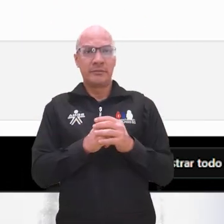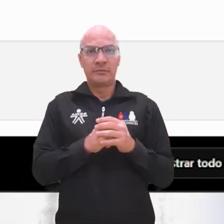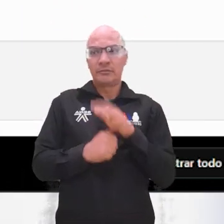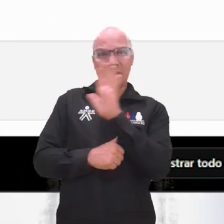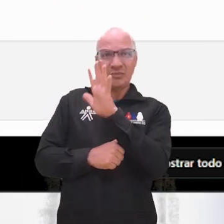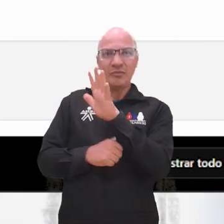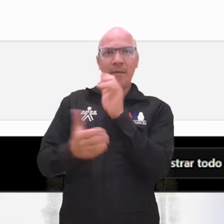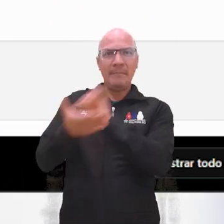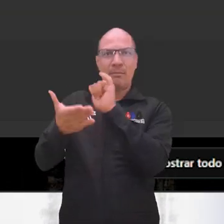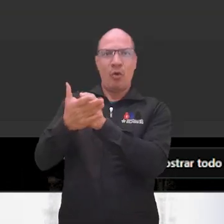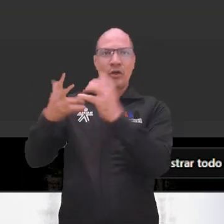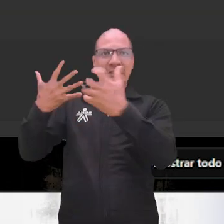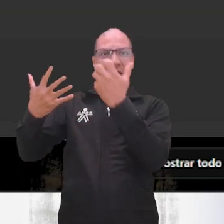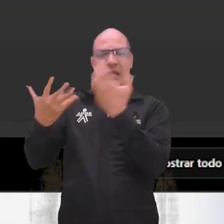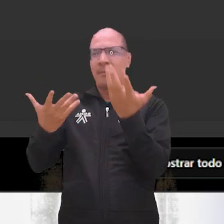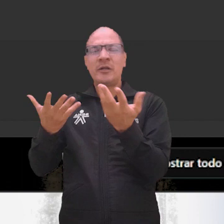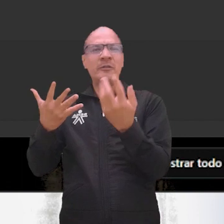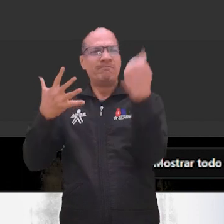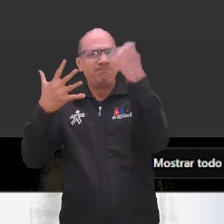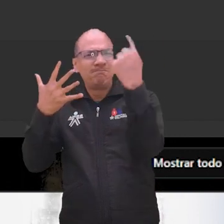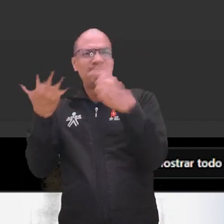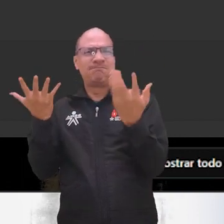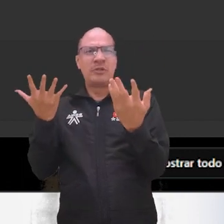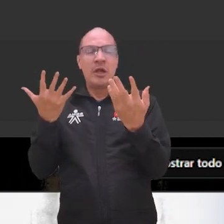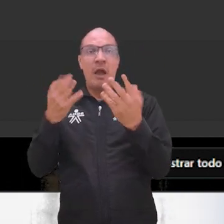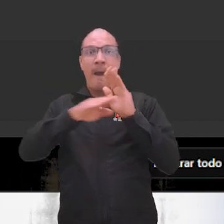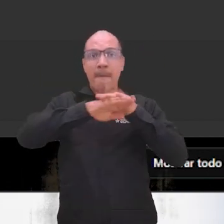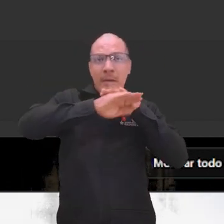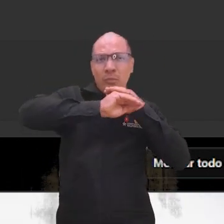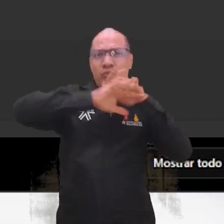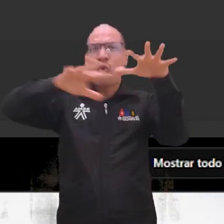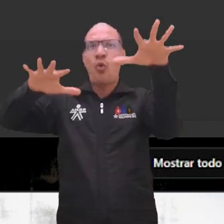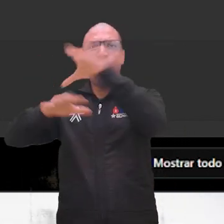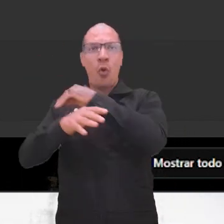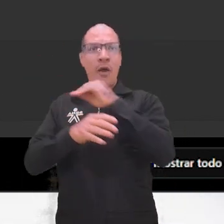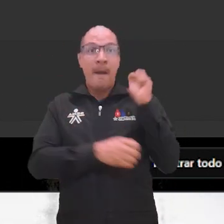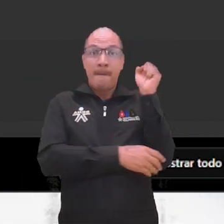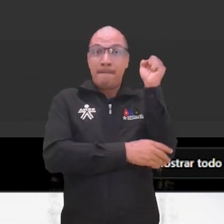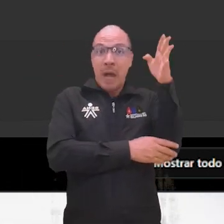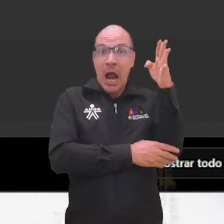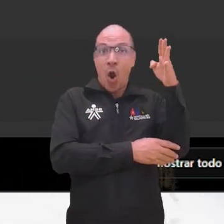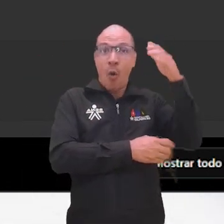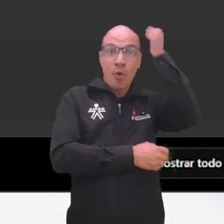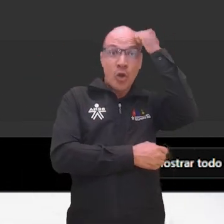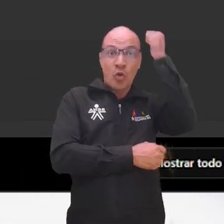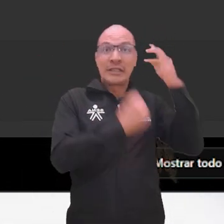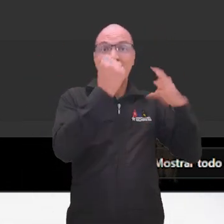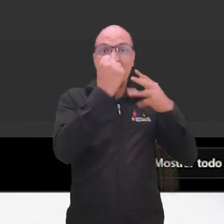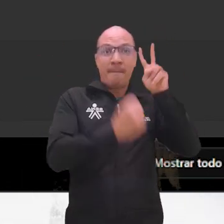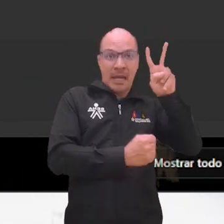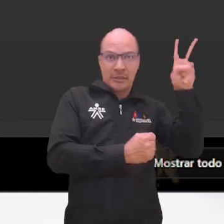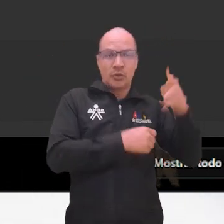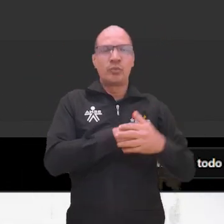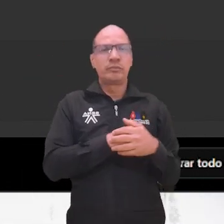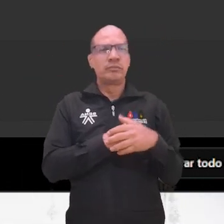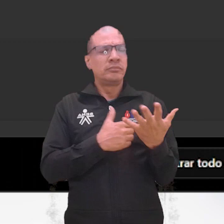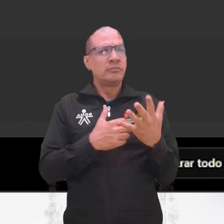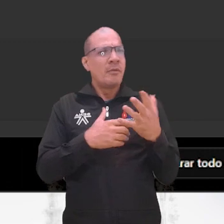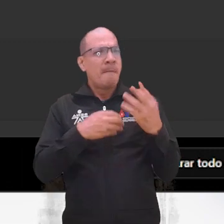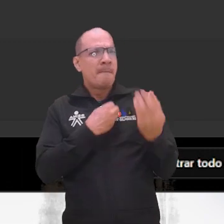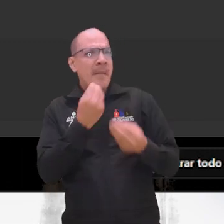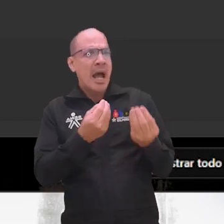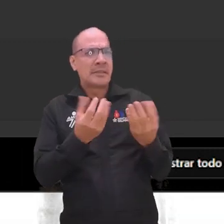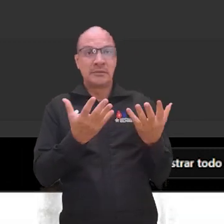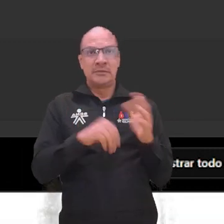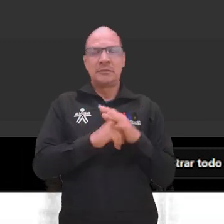Finalizar aspiración. El sistema te mostrará las condiciones de participación de la invitación pública al Banco de Instructores SENA 2022.